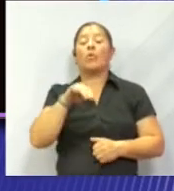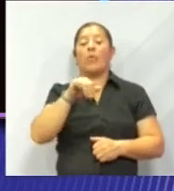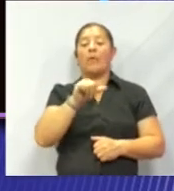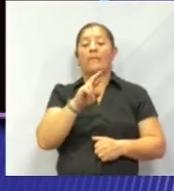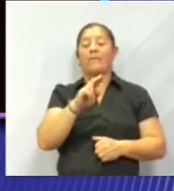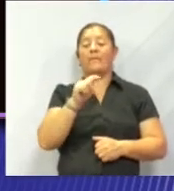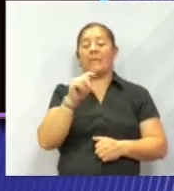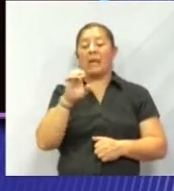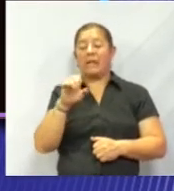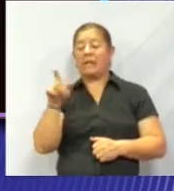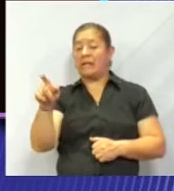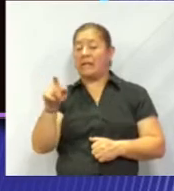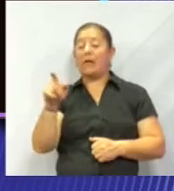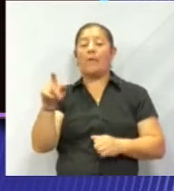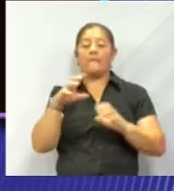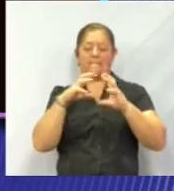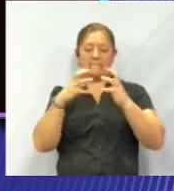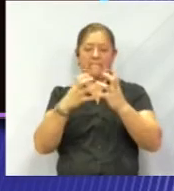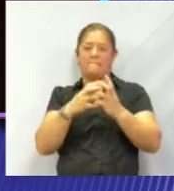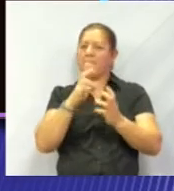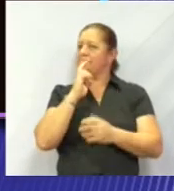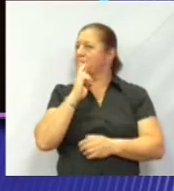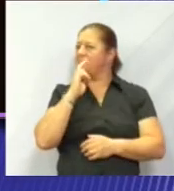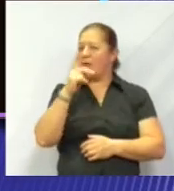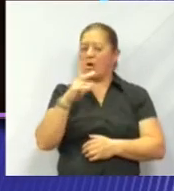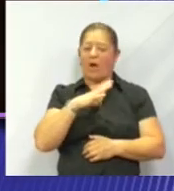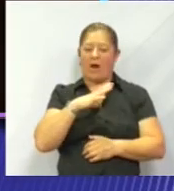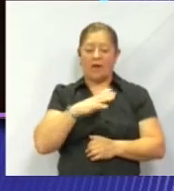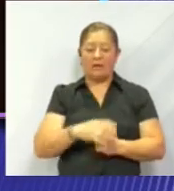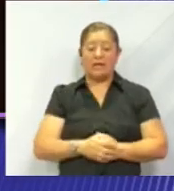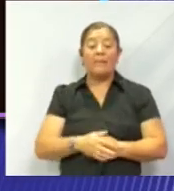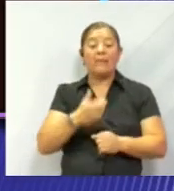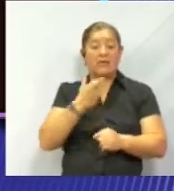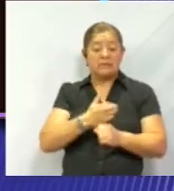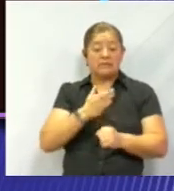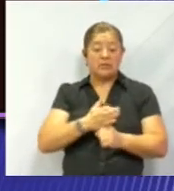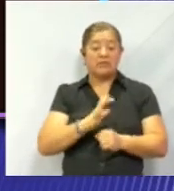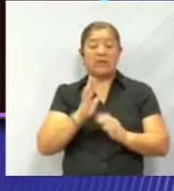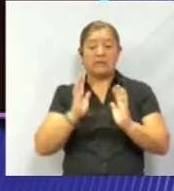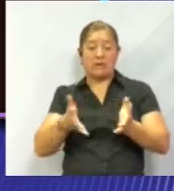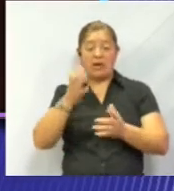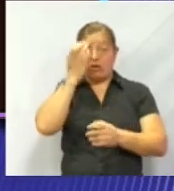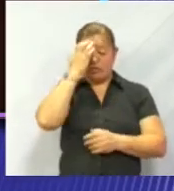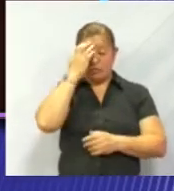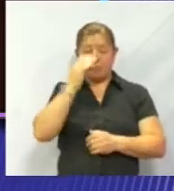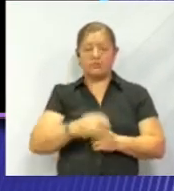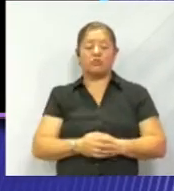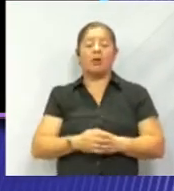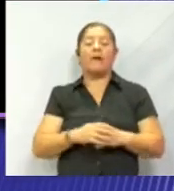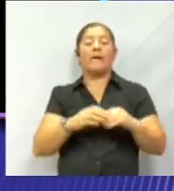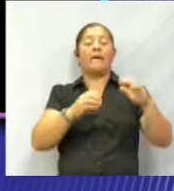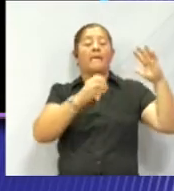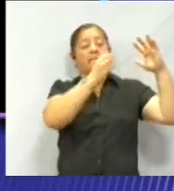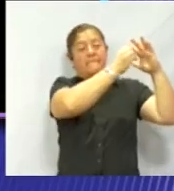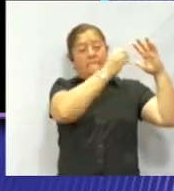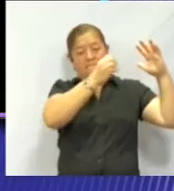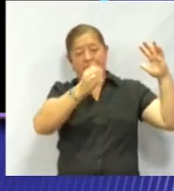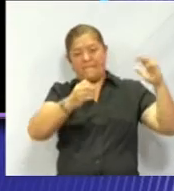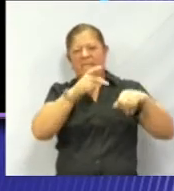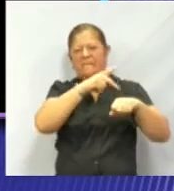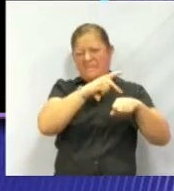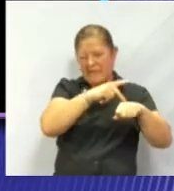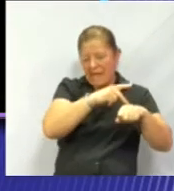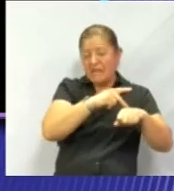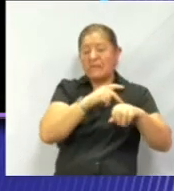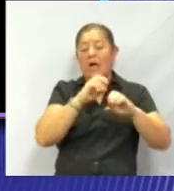los mejores planetas que podamos encontrar. Pero mira, hasta el momento hemos conocido a los planetas rocosos y los que se dice que se